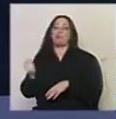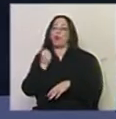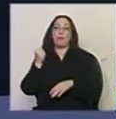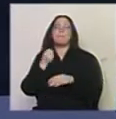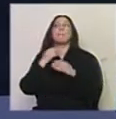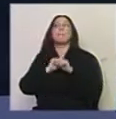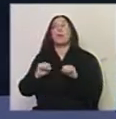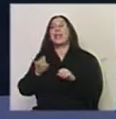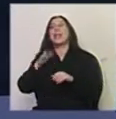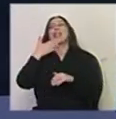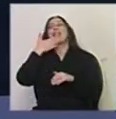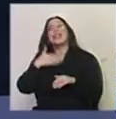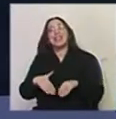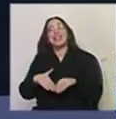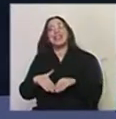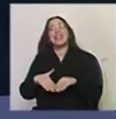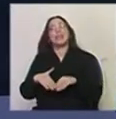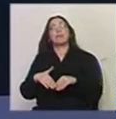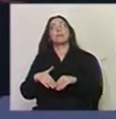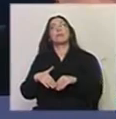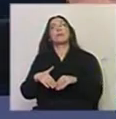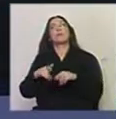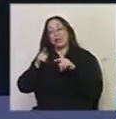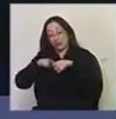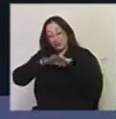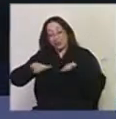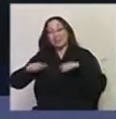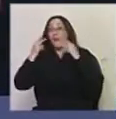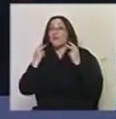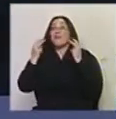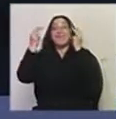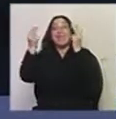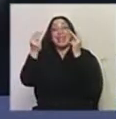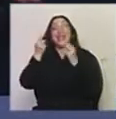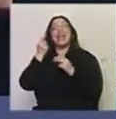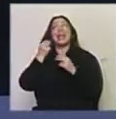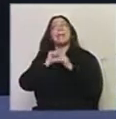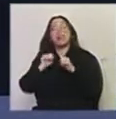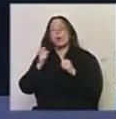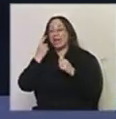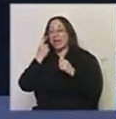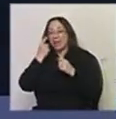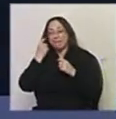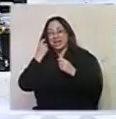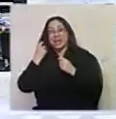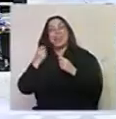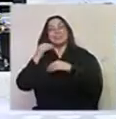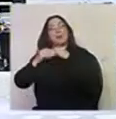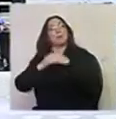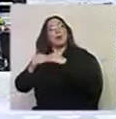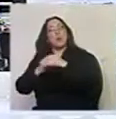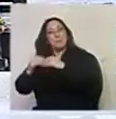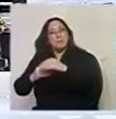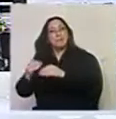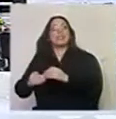entender el rango también para que los chicos que viajan se puedan medir y puedan ver en qué lugar disparan otros procesos también